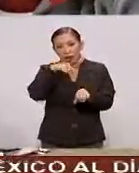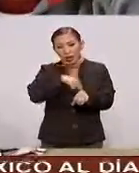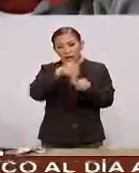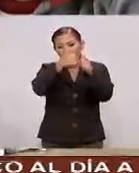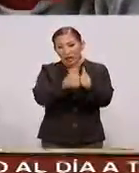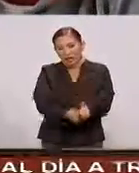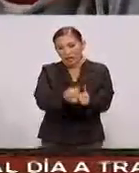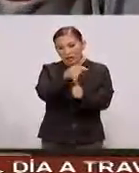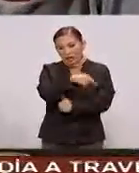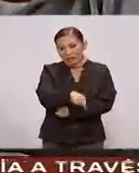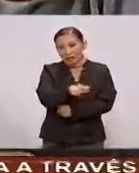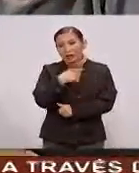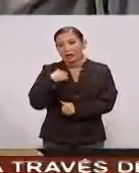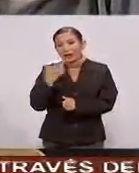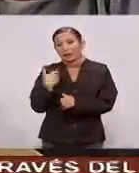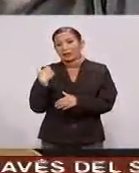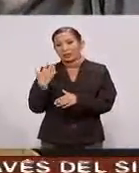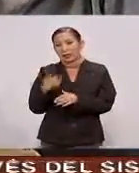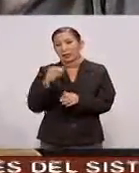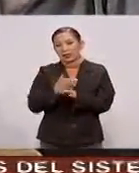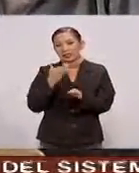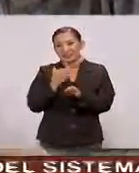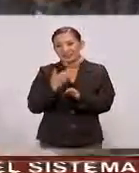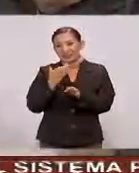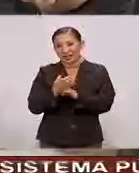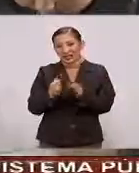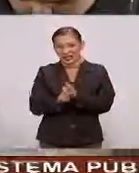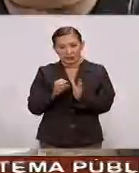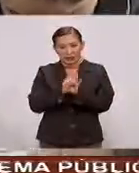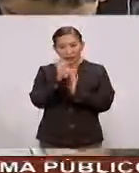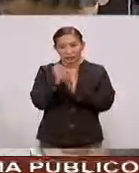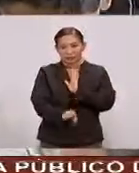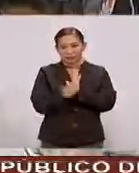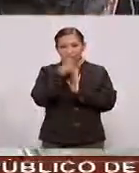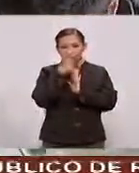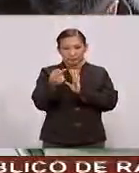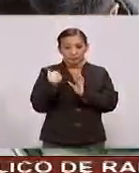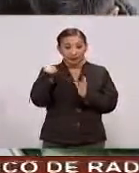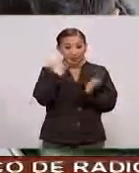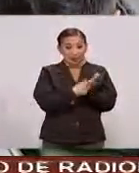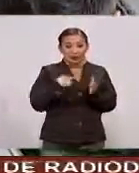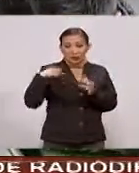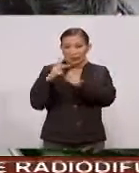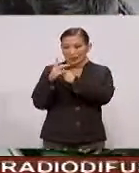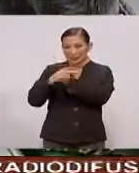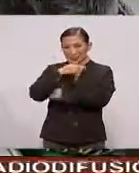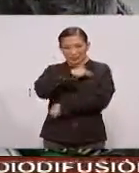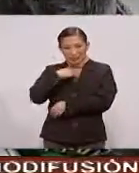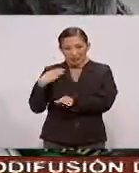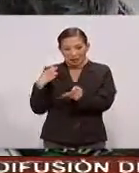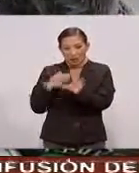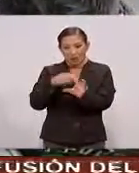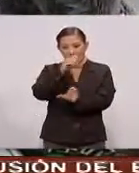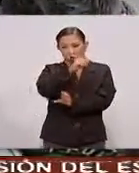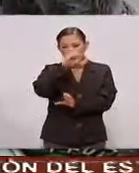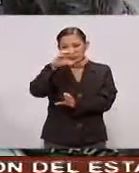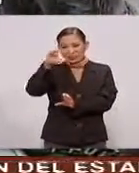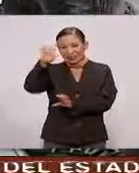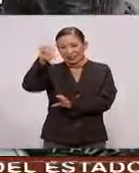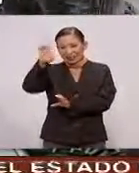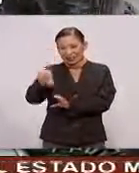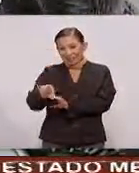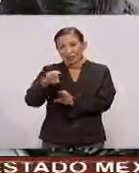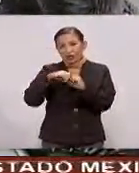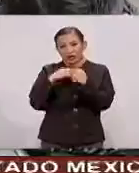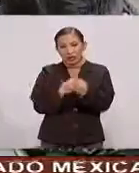Sobre el tiempo Del ciclo electivo Como ejemplo Expuso que dentro De los países Integrantes De la OCDE La